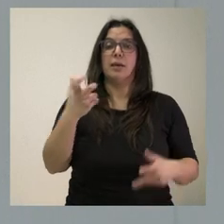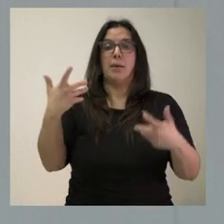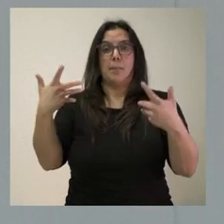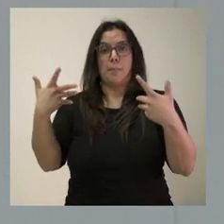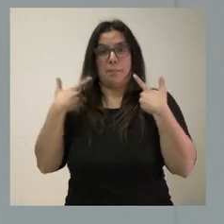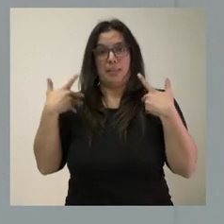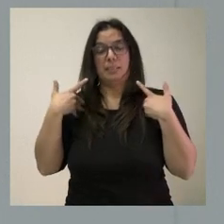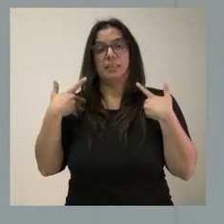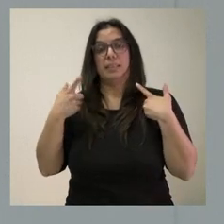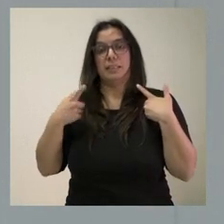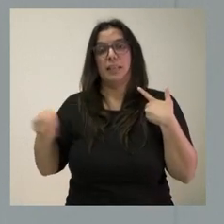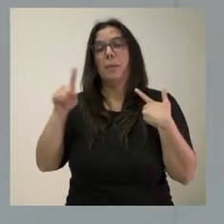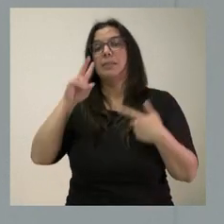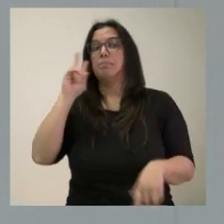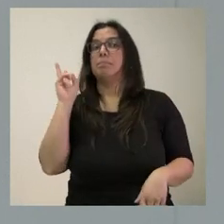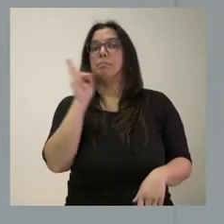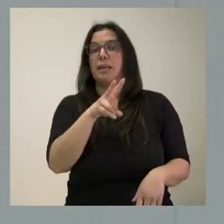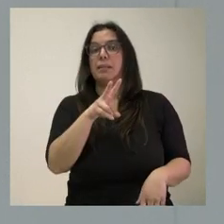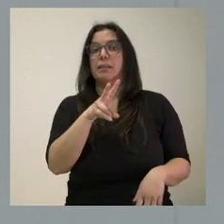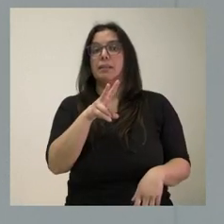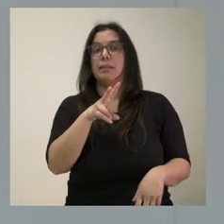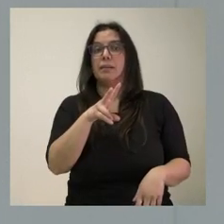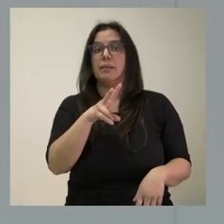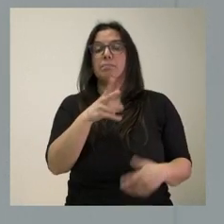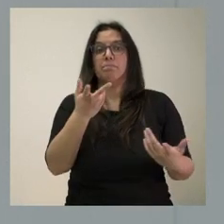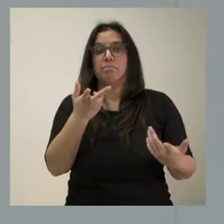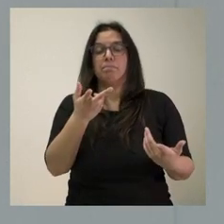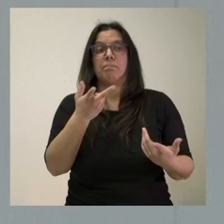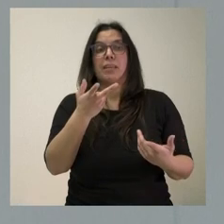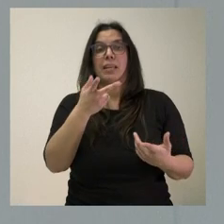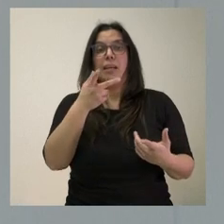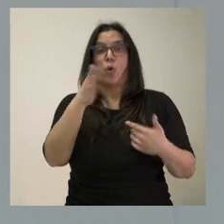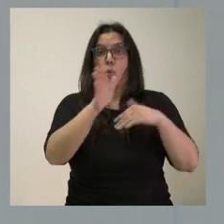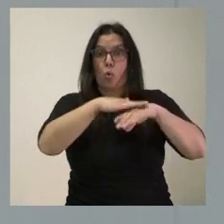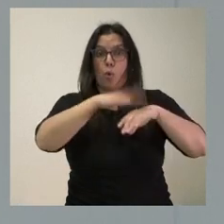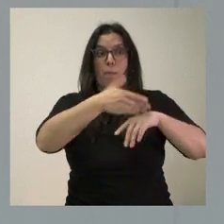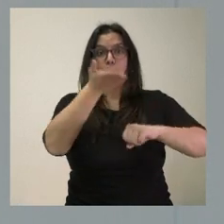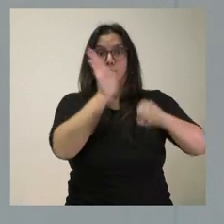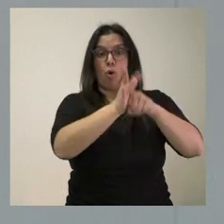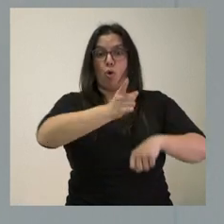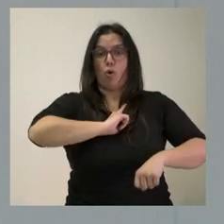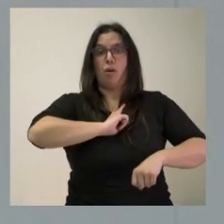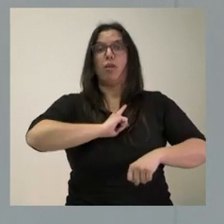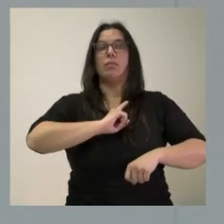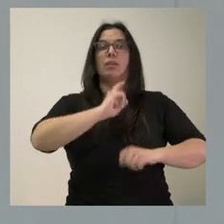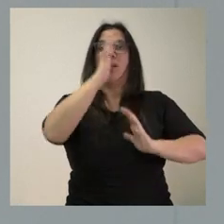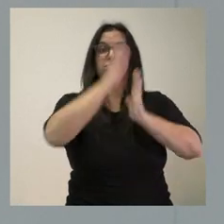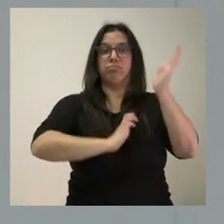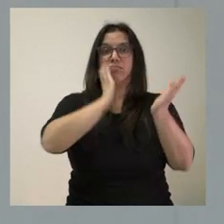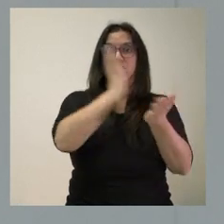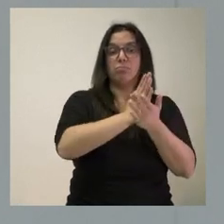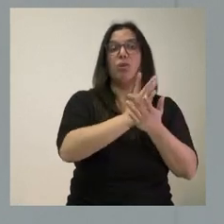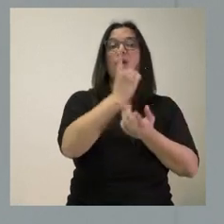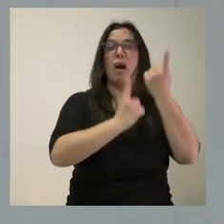que han visto el sufrimiento de ver como sus agresores sexuales o han visto rebajadas sus condenas o muchos de ellos